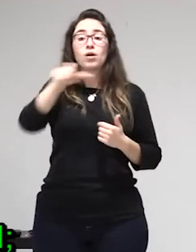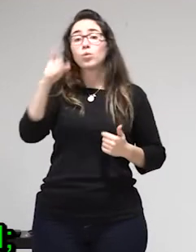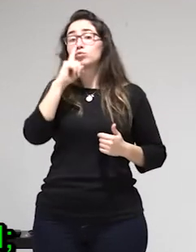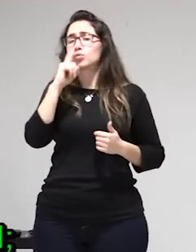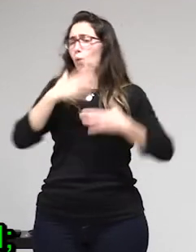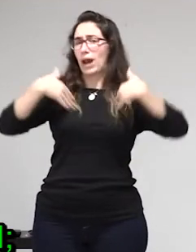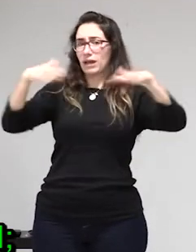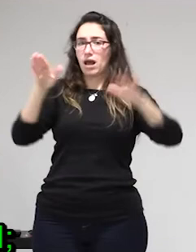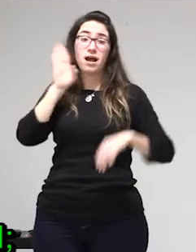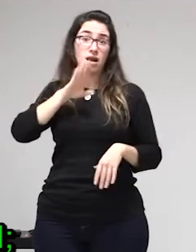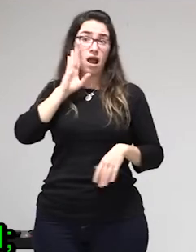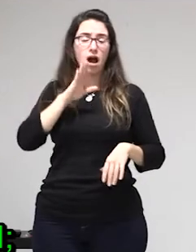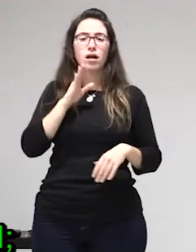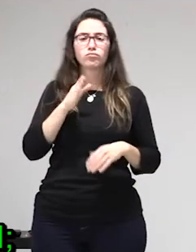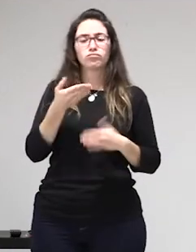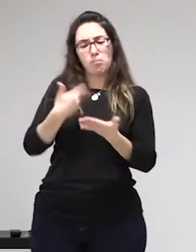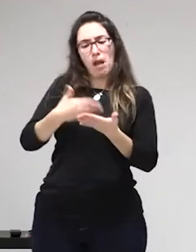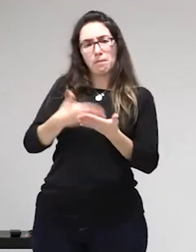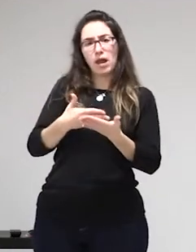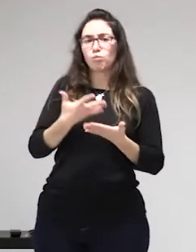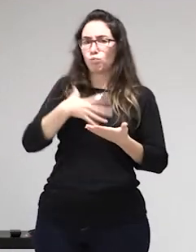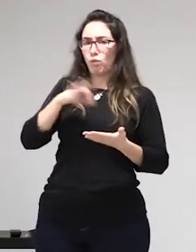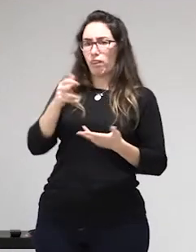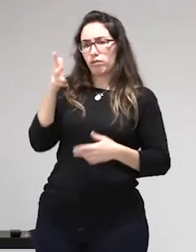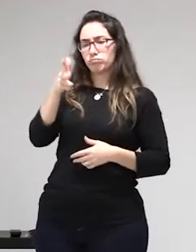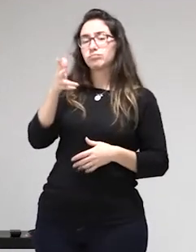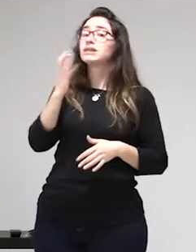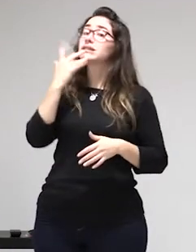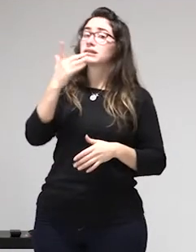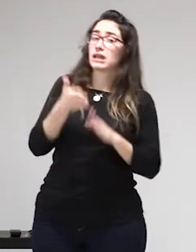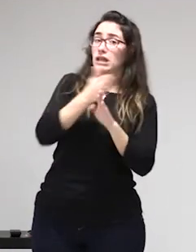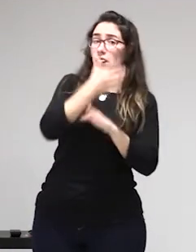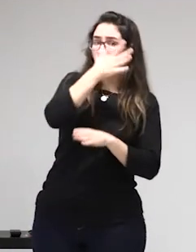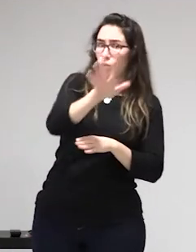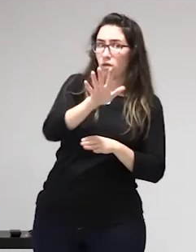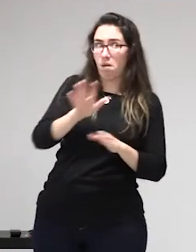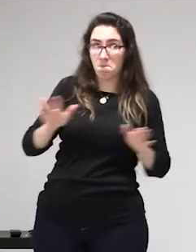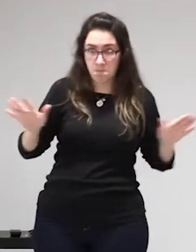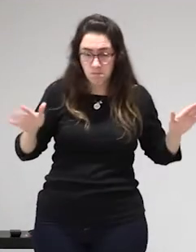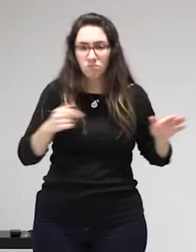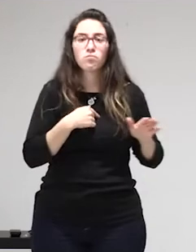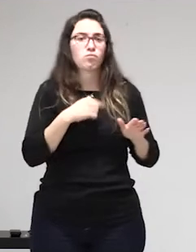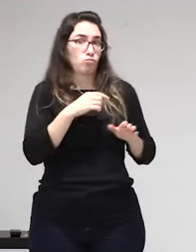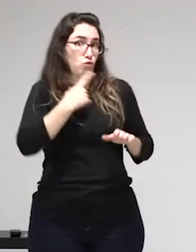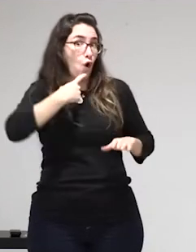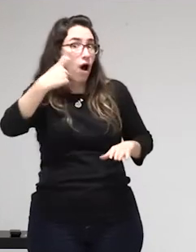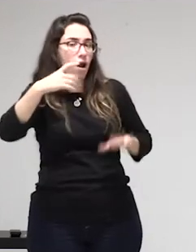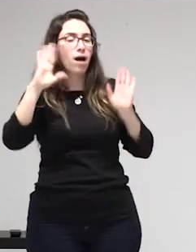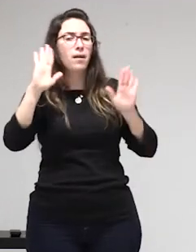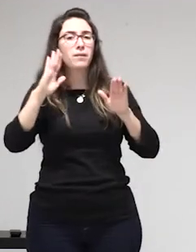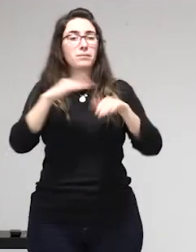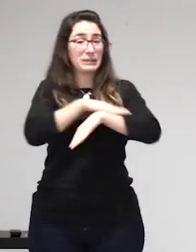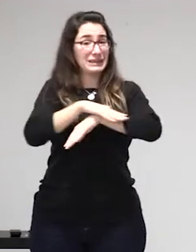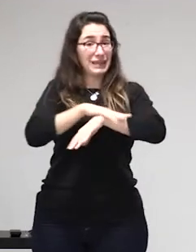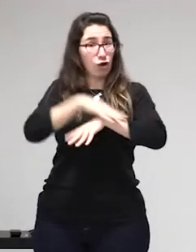todas de acuerdo que tiene que acabar en la cárcel hoy en día no tenemos programas de reeducación de